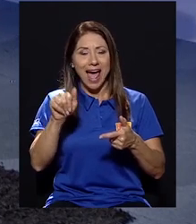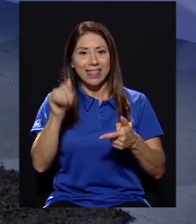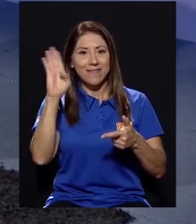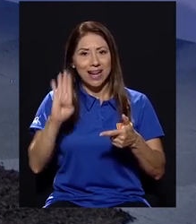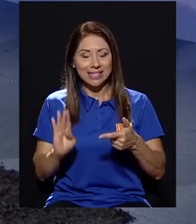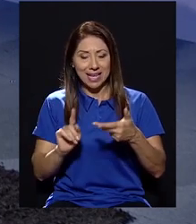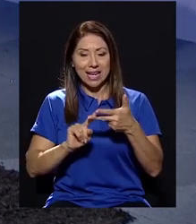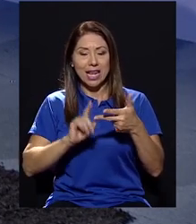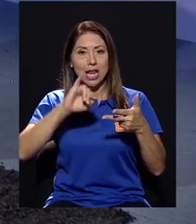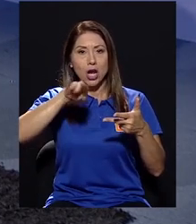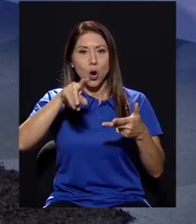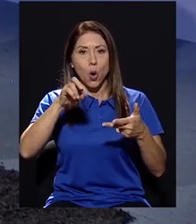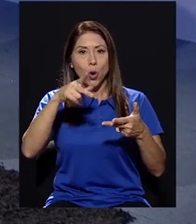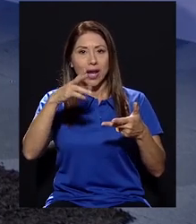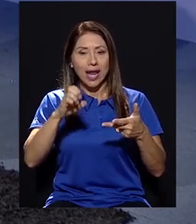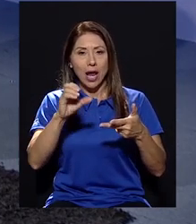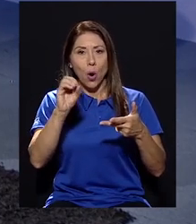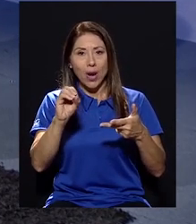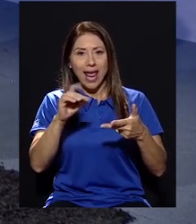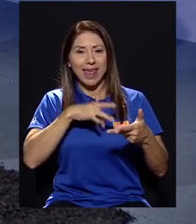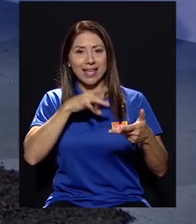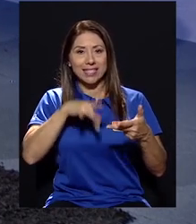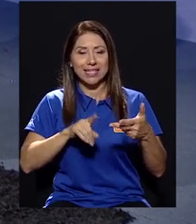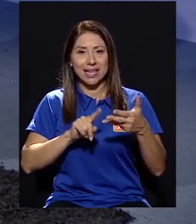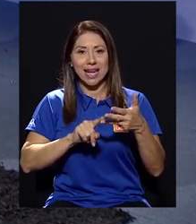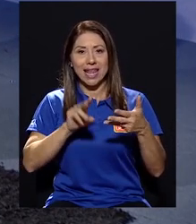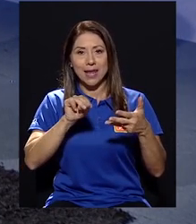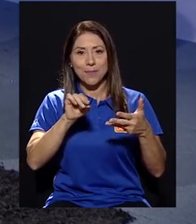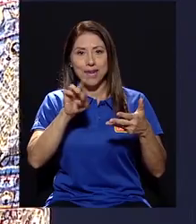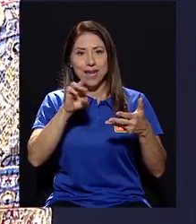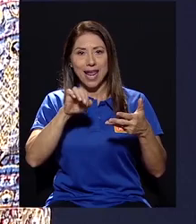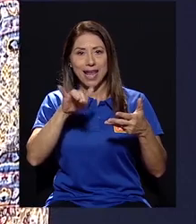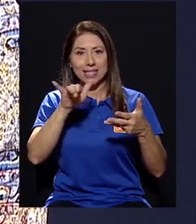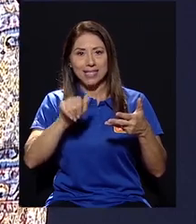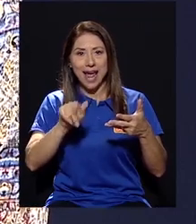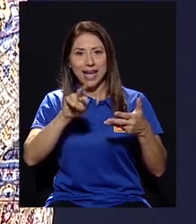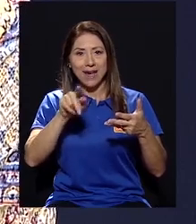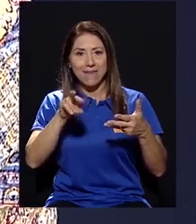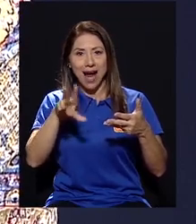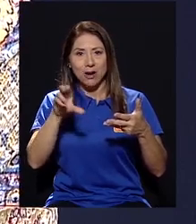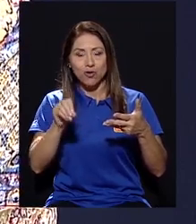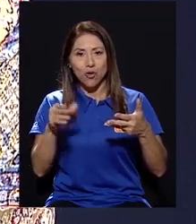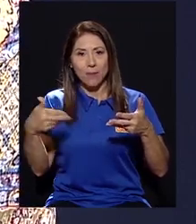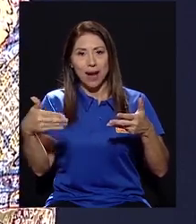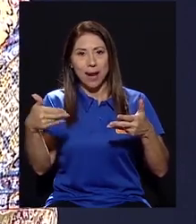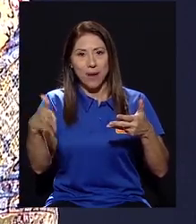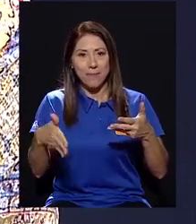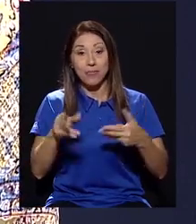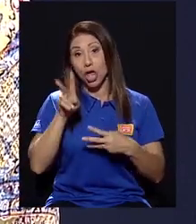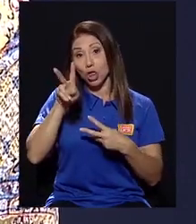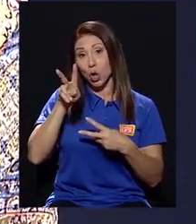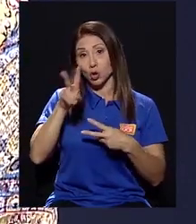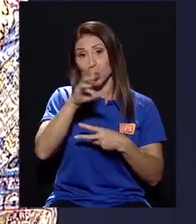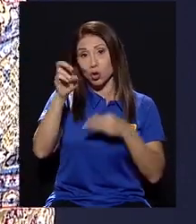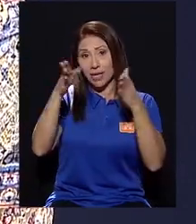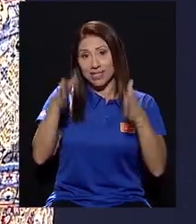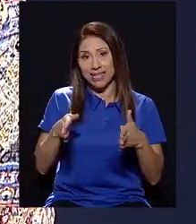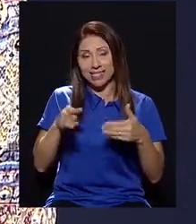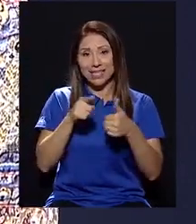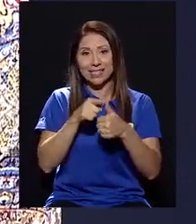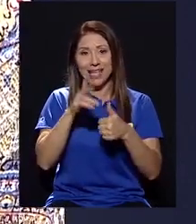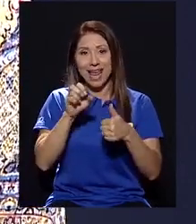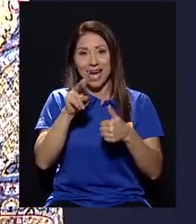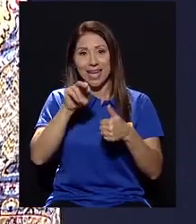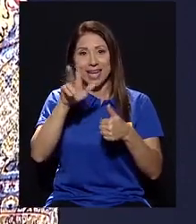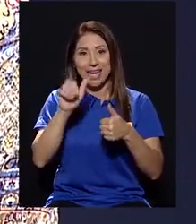Jorge Olea de Chile y Mireya Navarro de Panamá. Y tenemos a dos artistas costarricenses, maestros